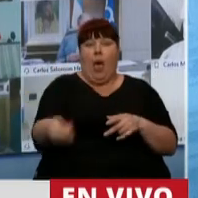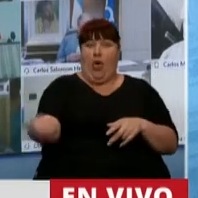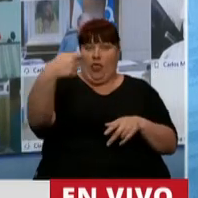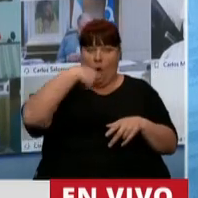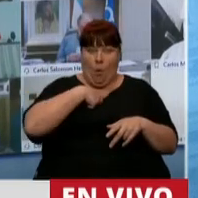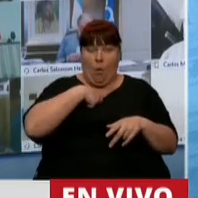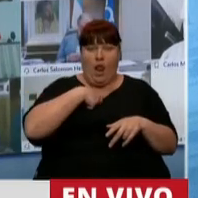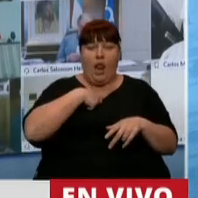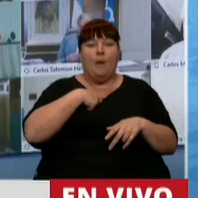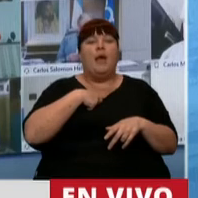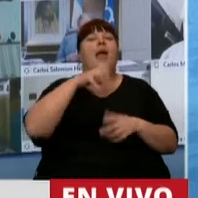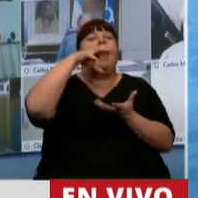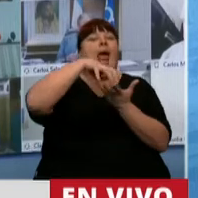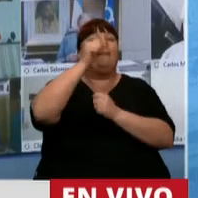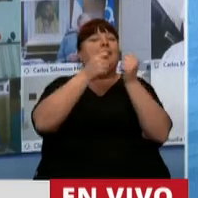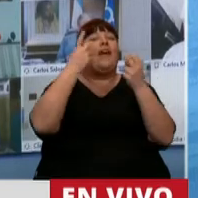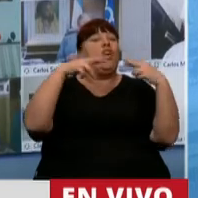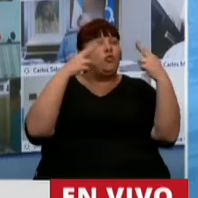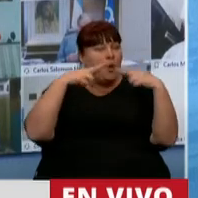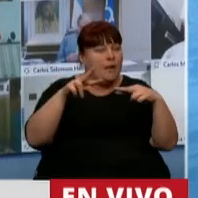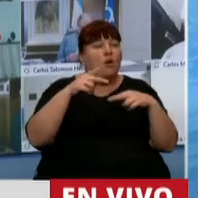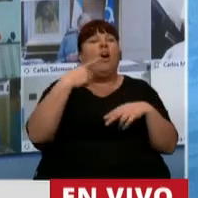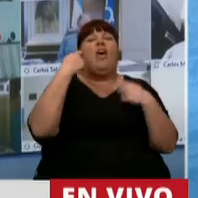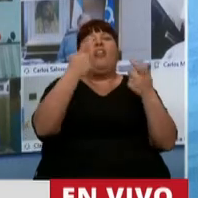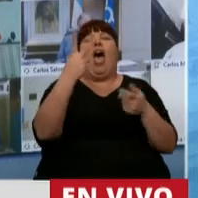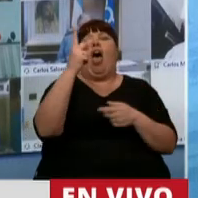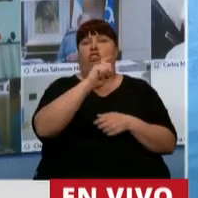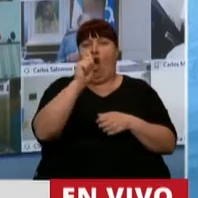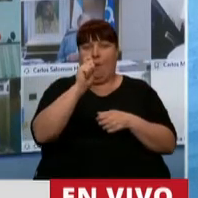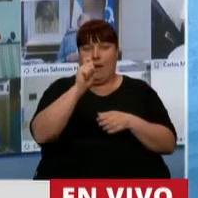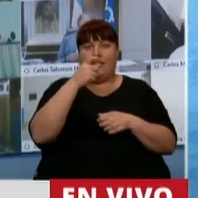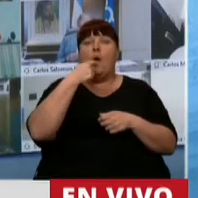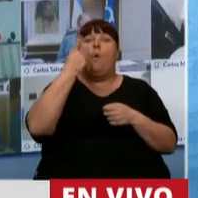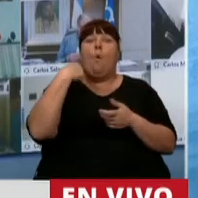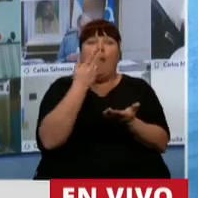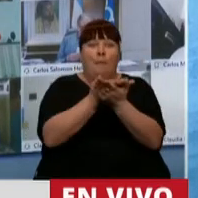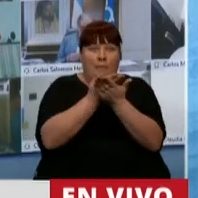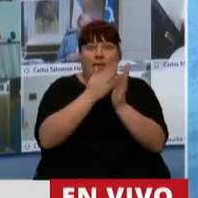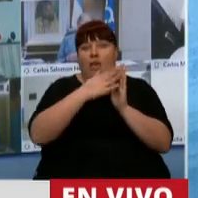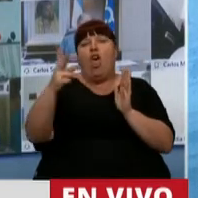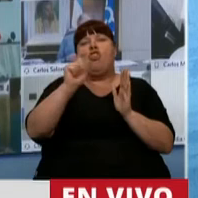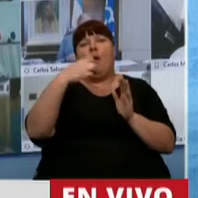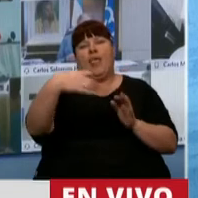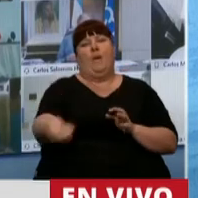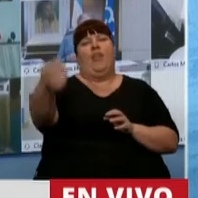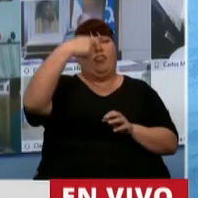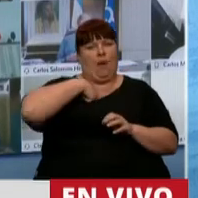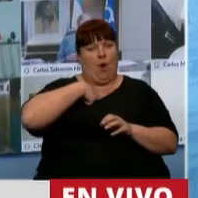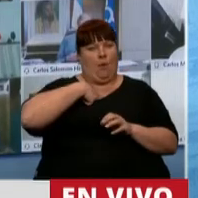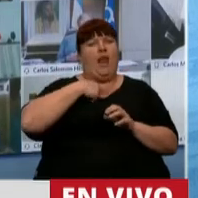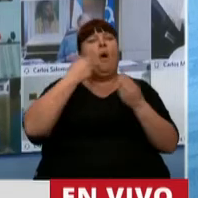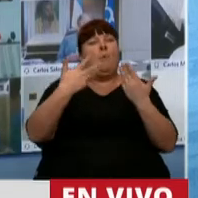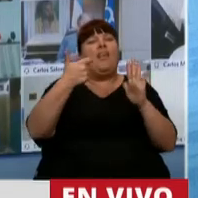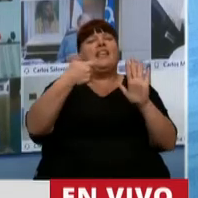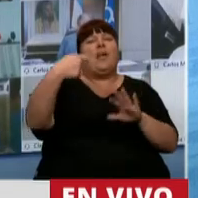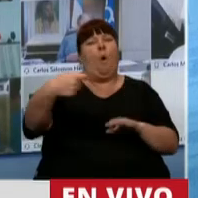devolución el agente de viaje tiene 60 días a partir de que se hace el pedido para devolverlo hasta en 6